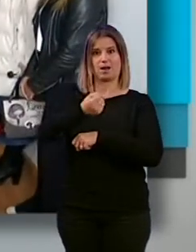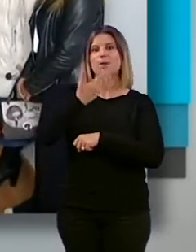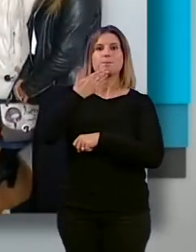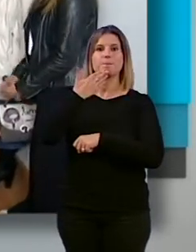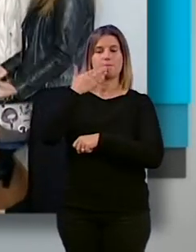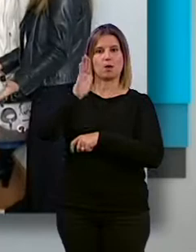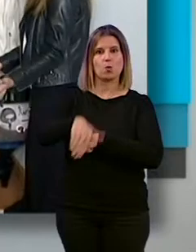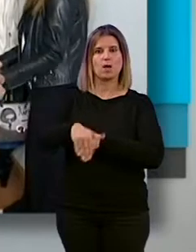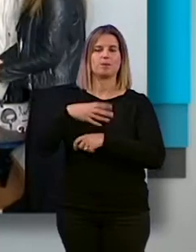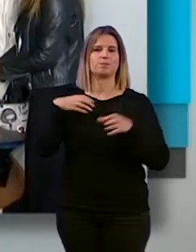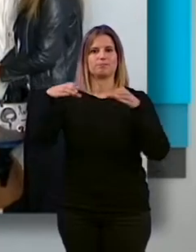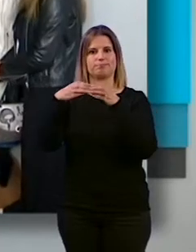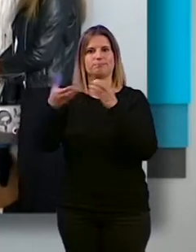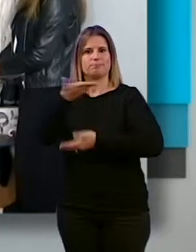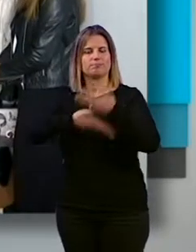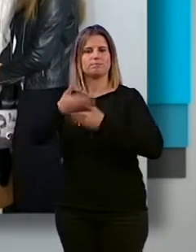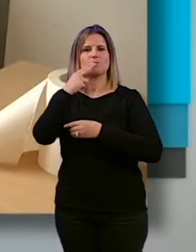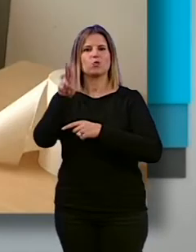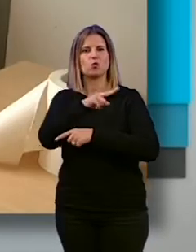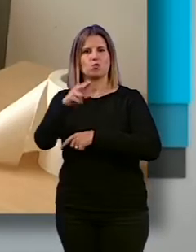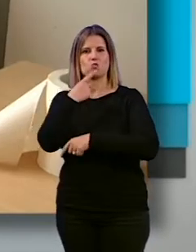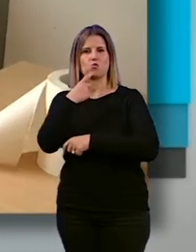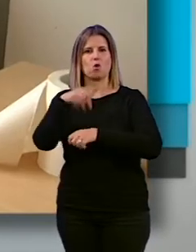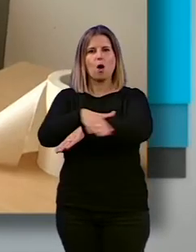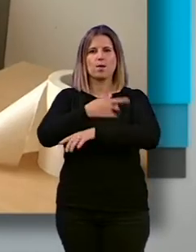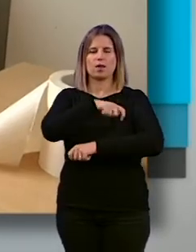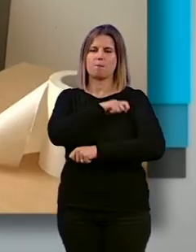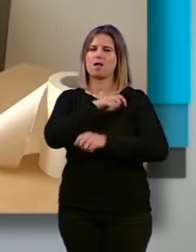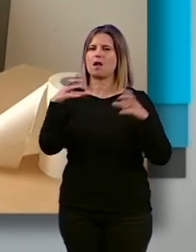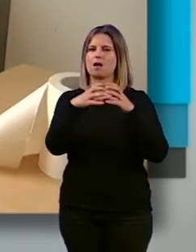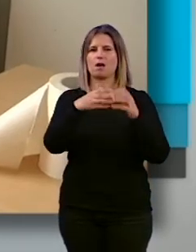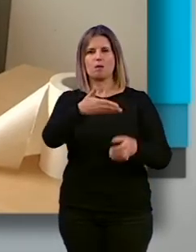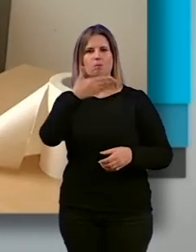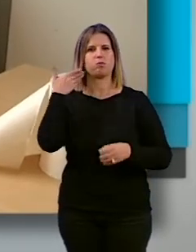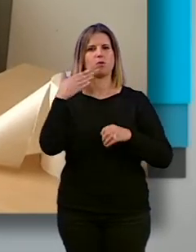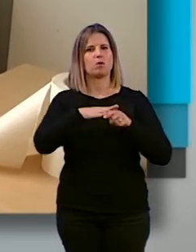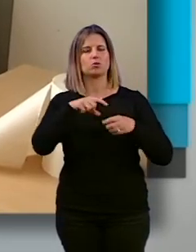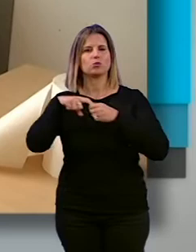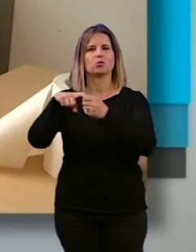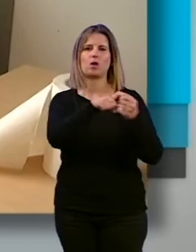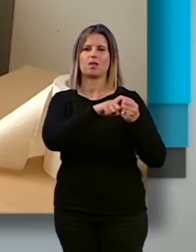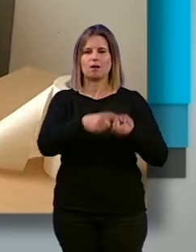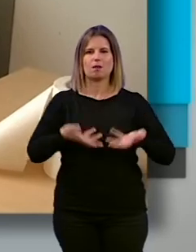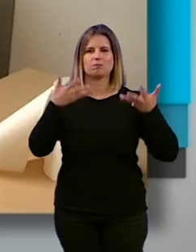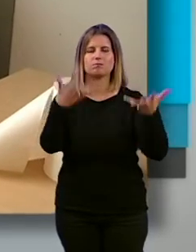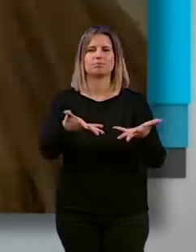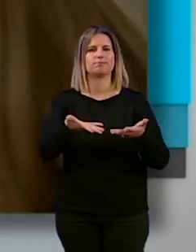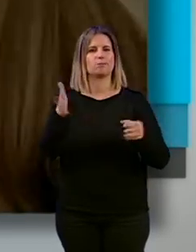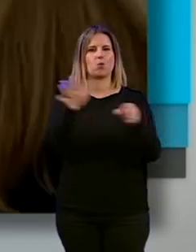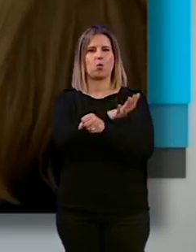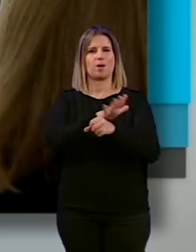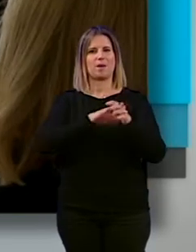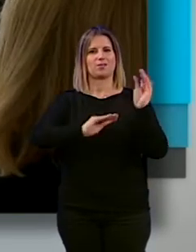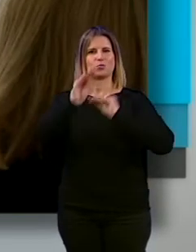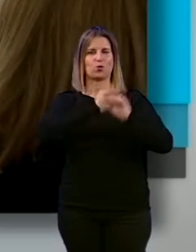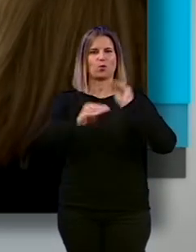operativo y la coordinación con Cruz Roja y el gobierno de España, Granada vuelve a estar a la altura del marco solidario, dando pasos de forma ágil para dar una respuesta digna